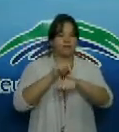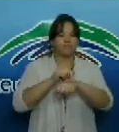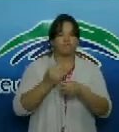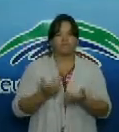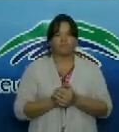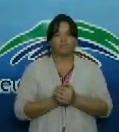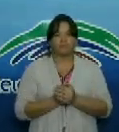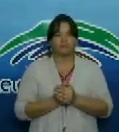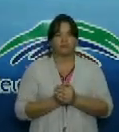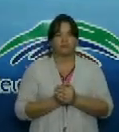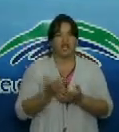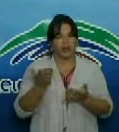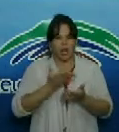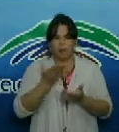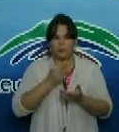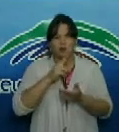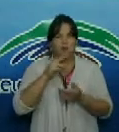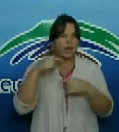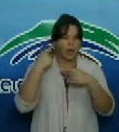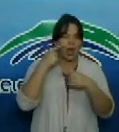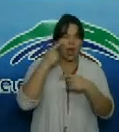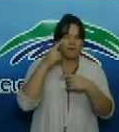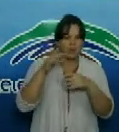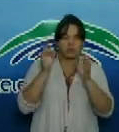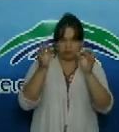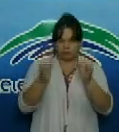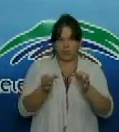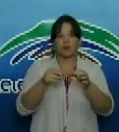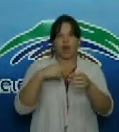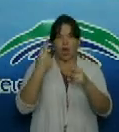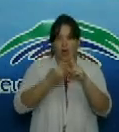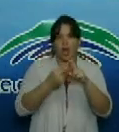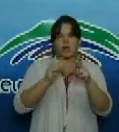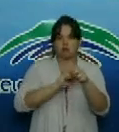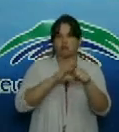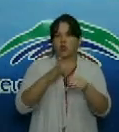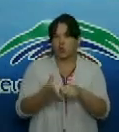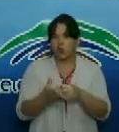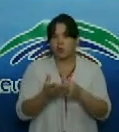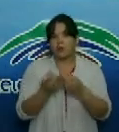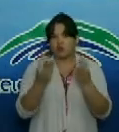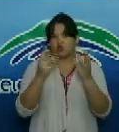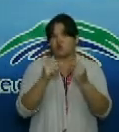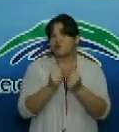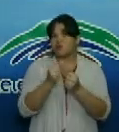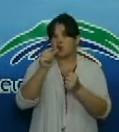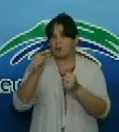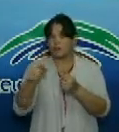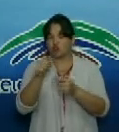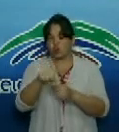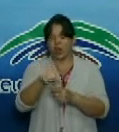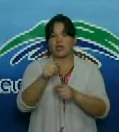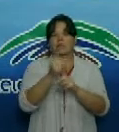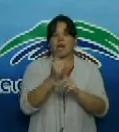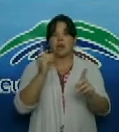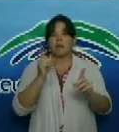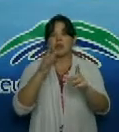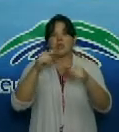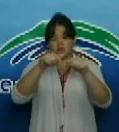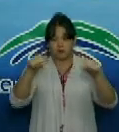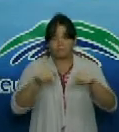para comprobar la existencia del nuevo coronavirus mientras que el número de personas en los centros de aislamiento disminuyó